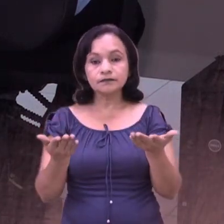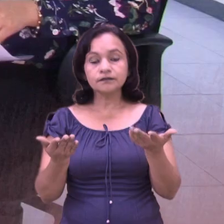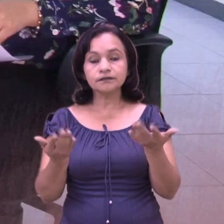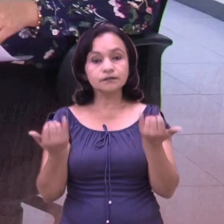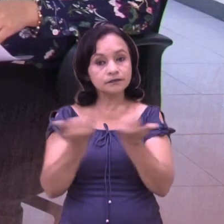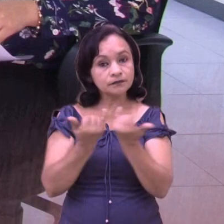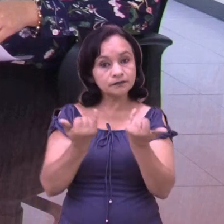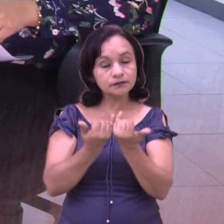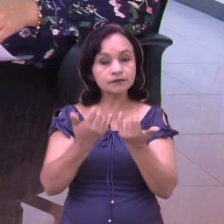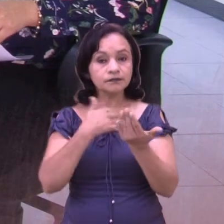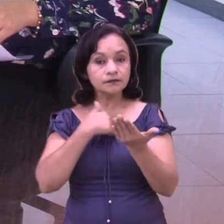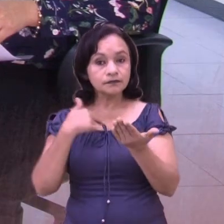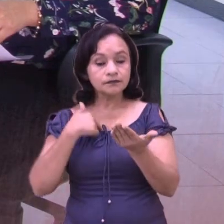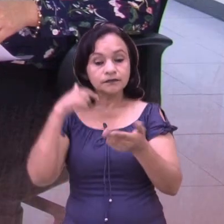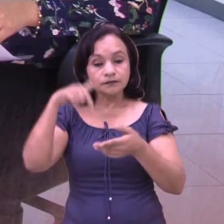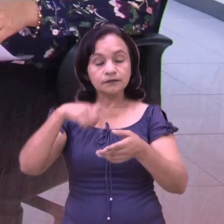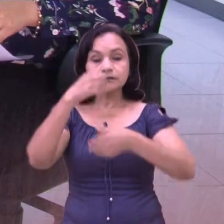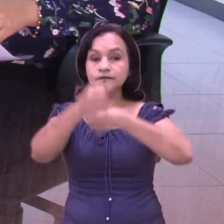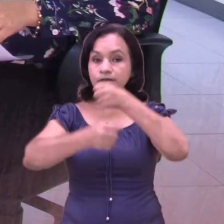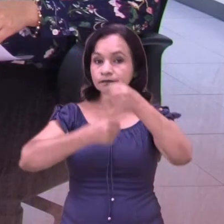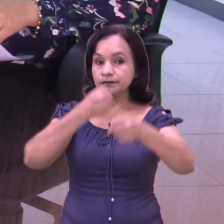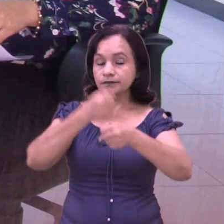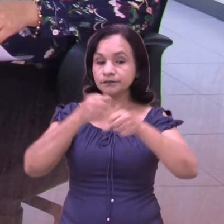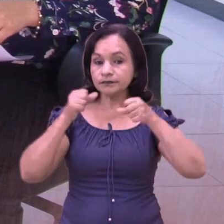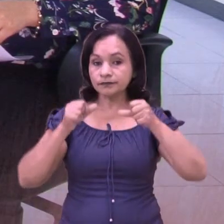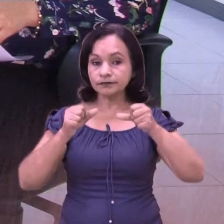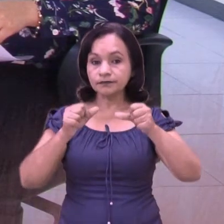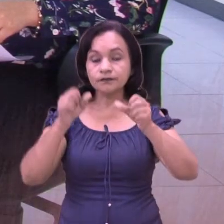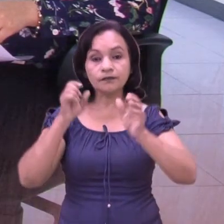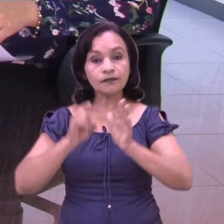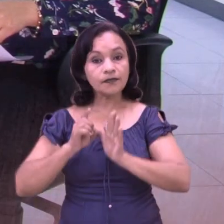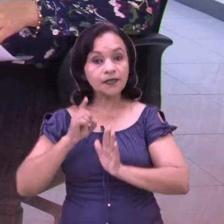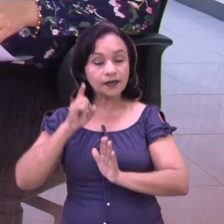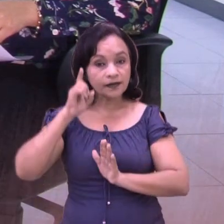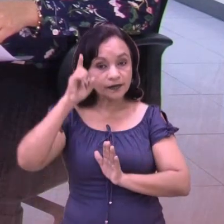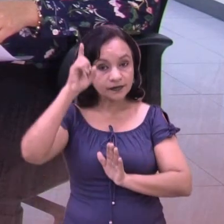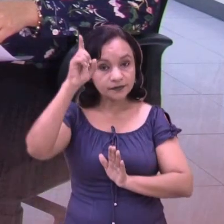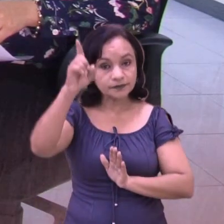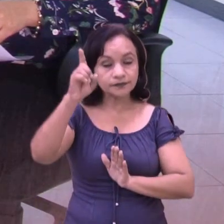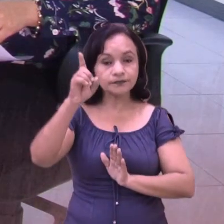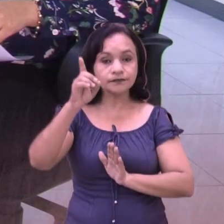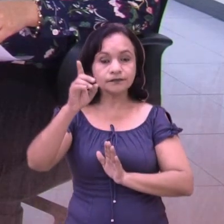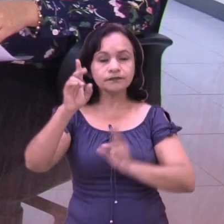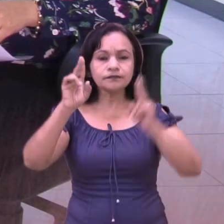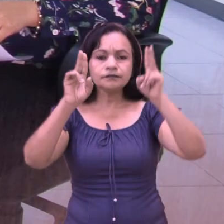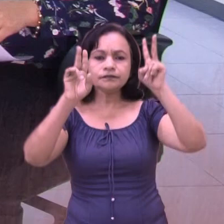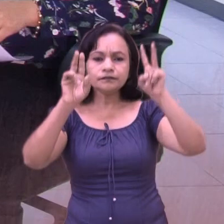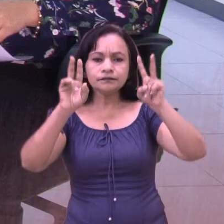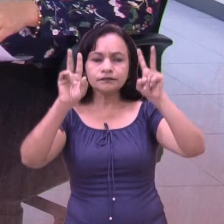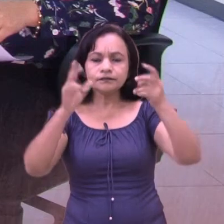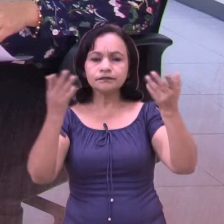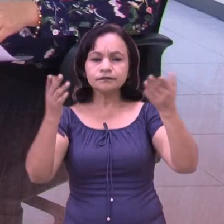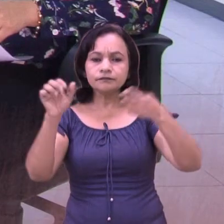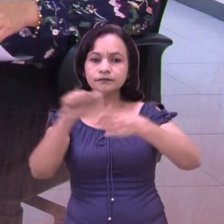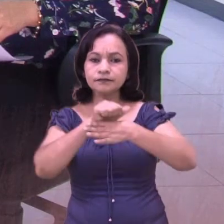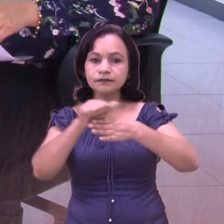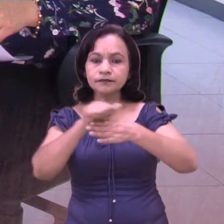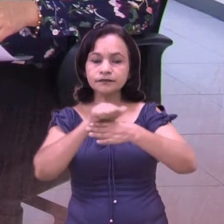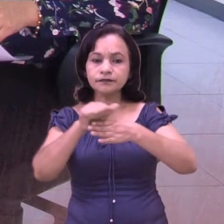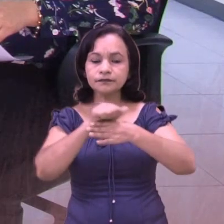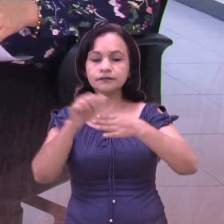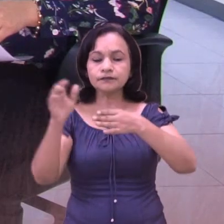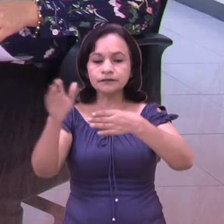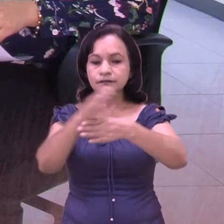prevención. Pero además, vamos este año a seguir desarrollando el componente